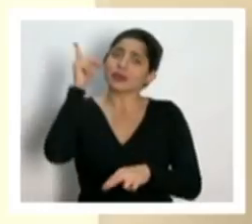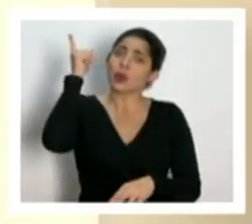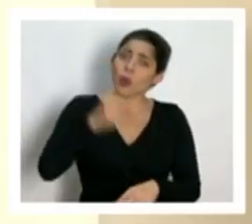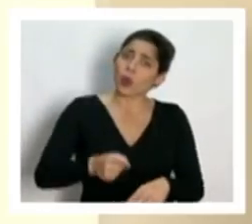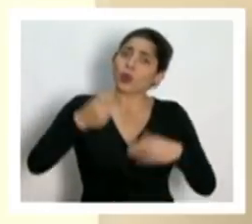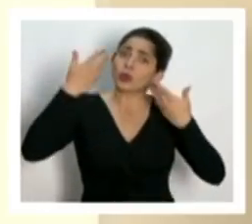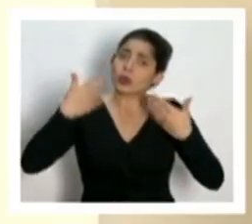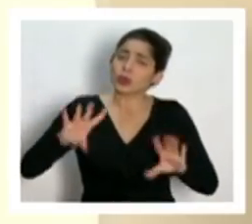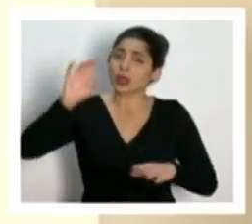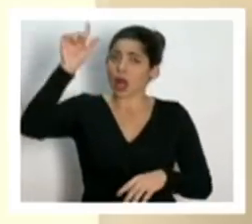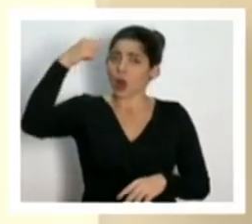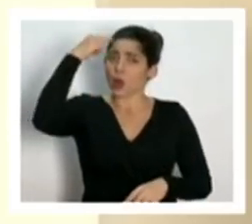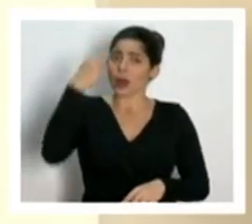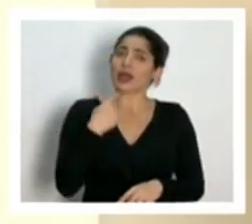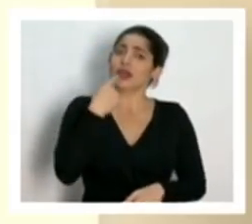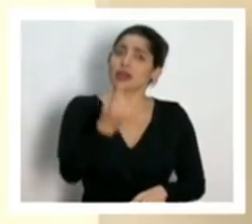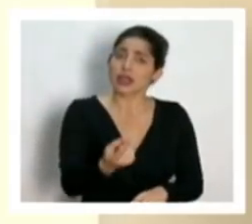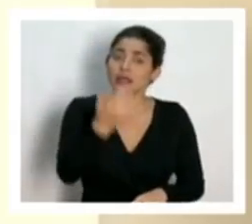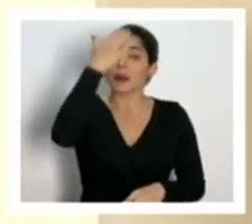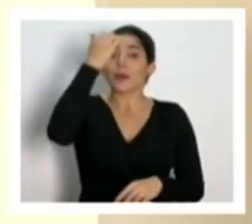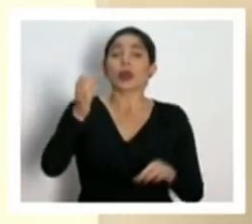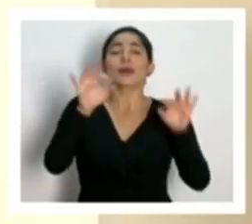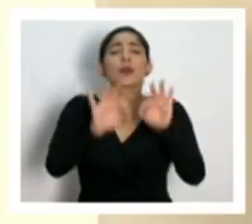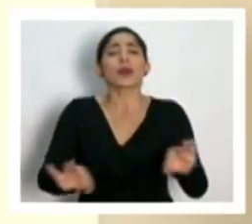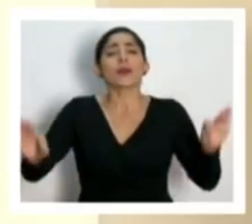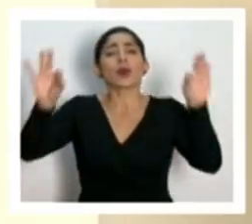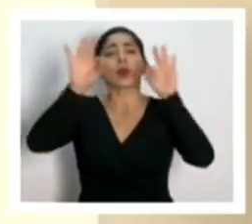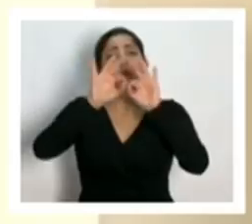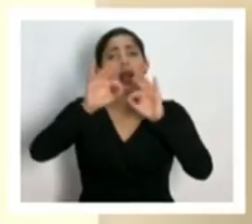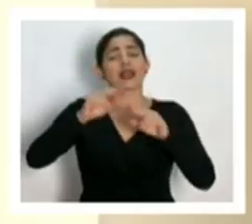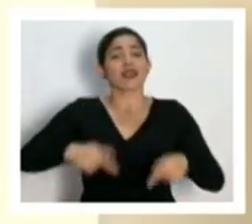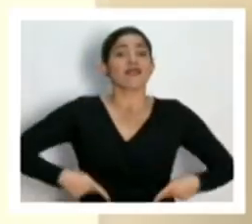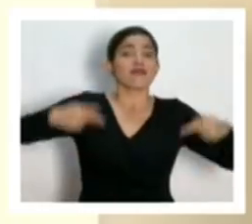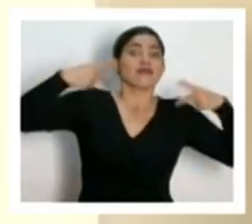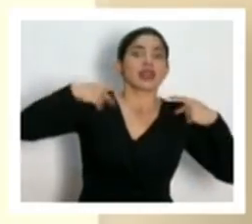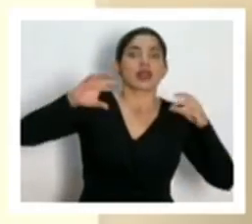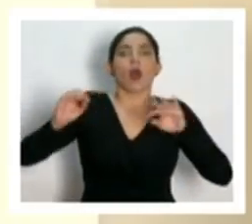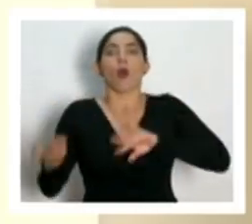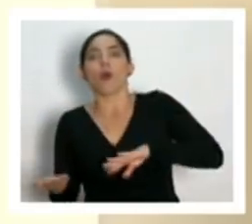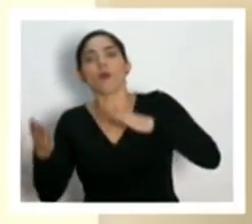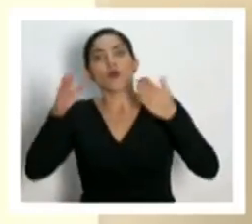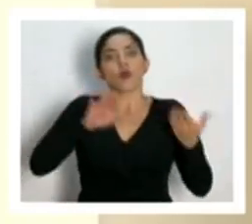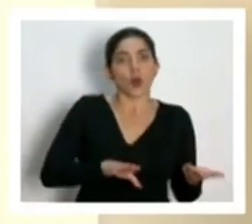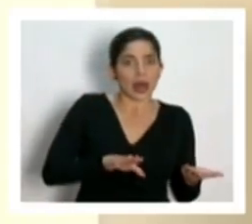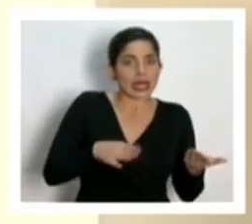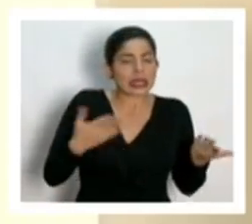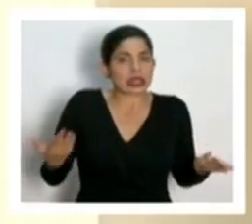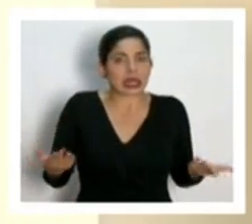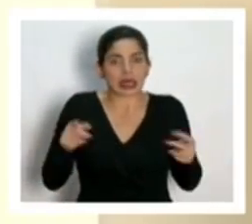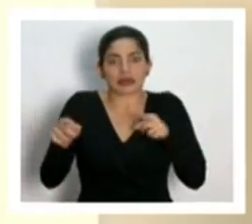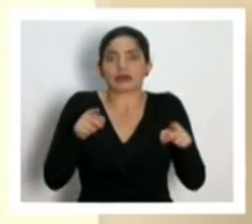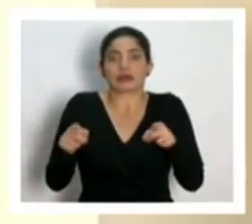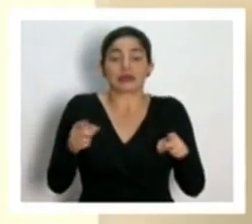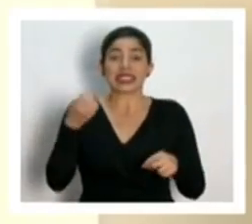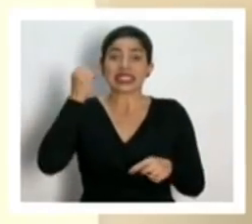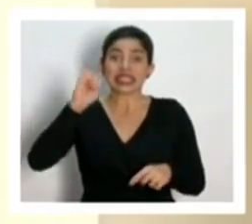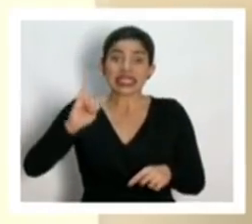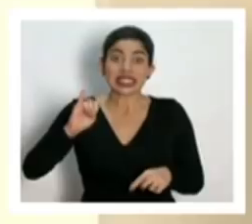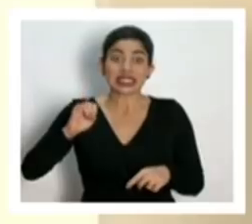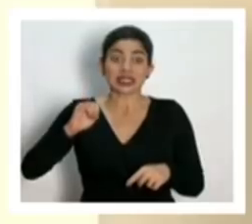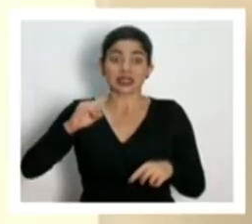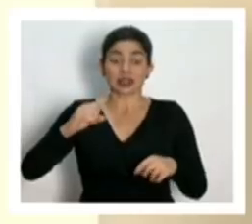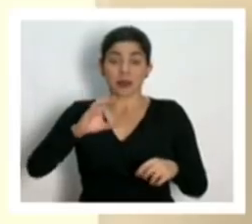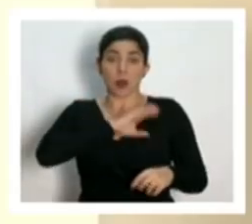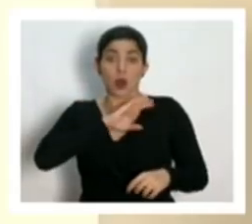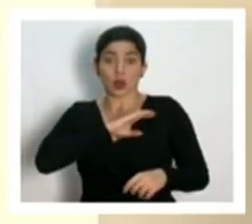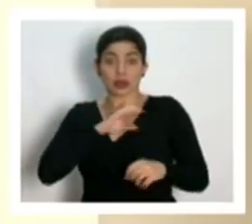establecido el gobierno porque es importante, es de vida o muerte literalmente y la capacidad que tiene la